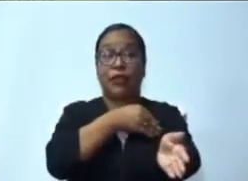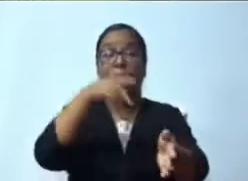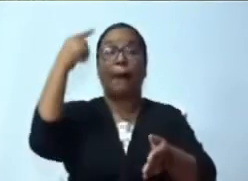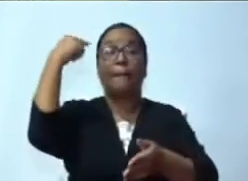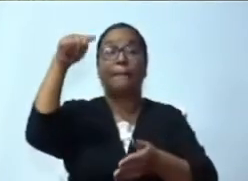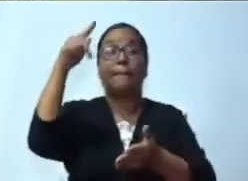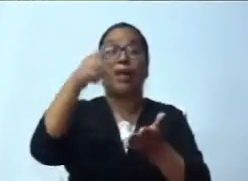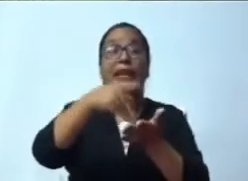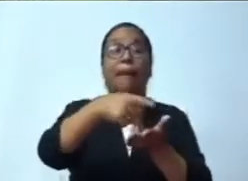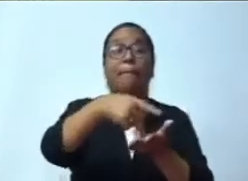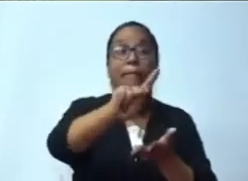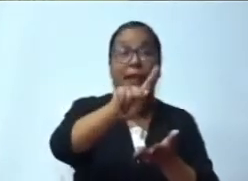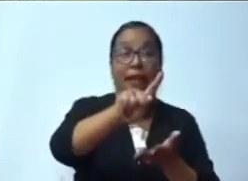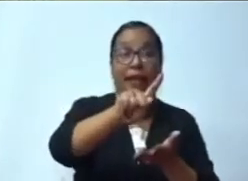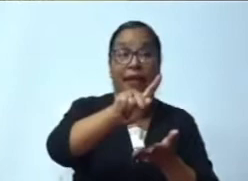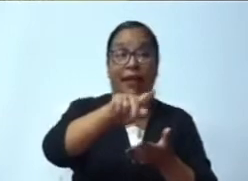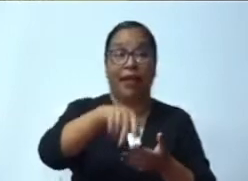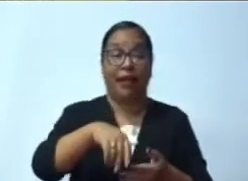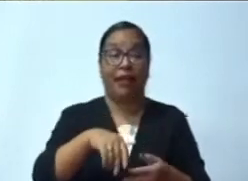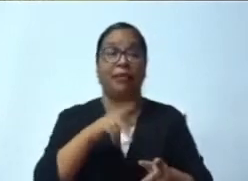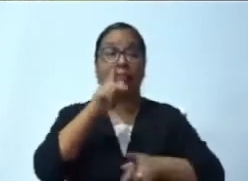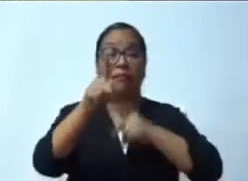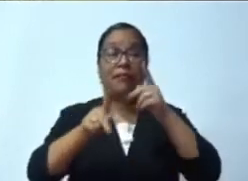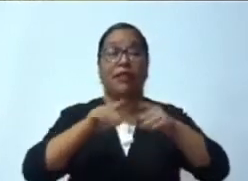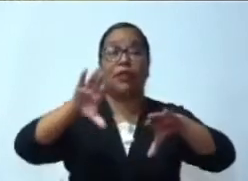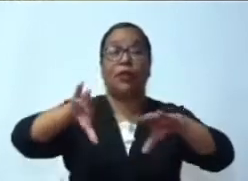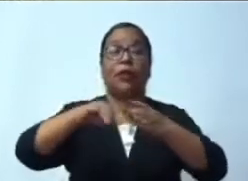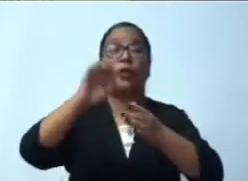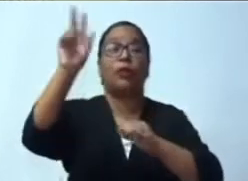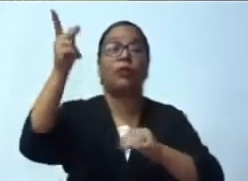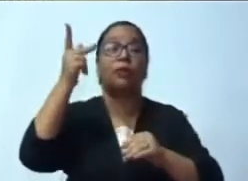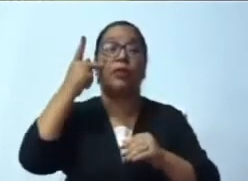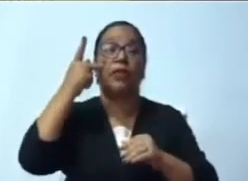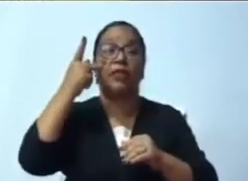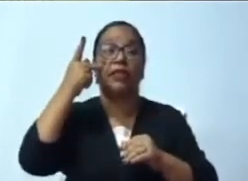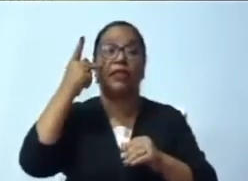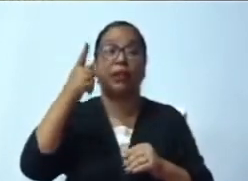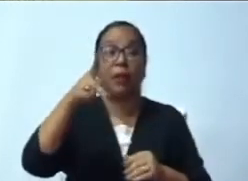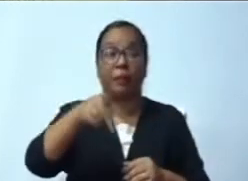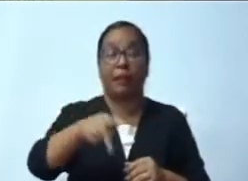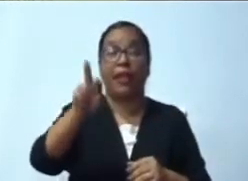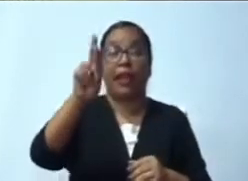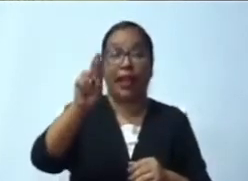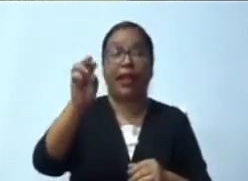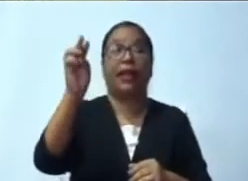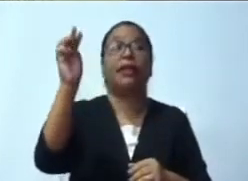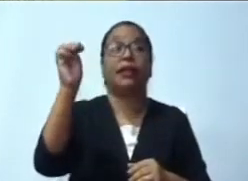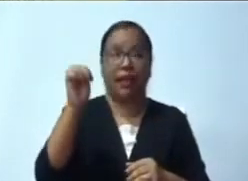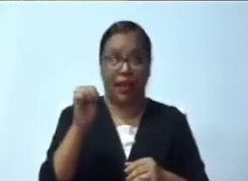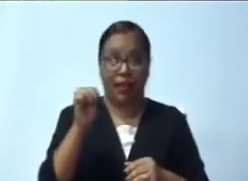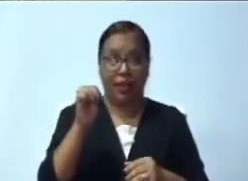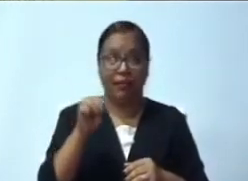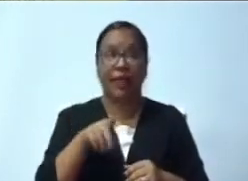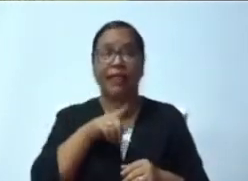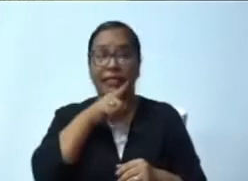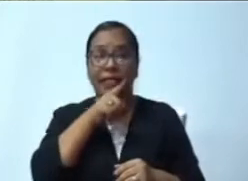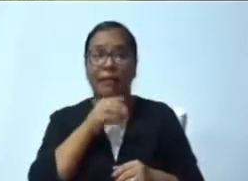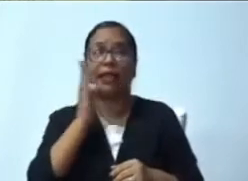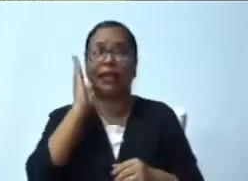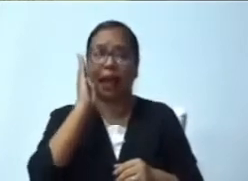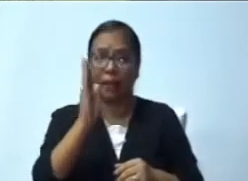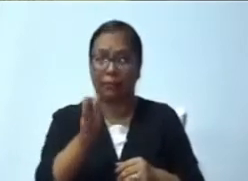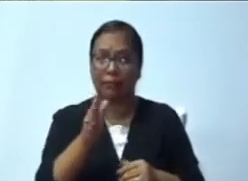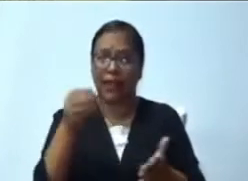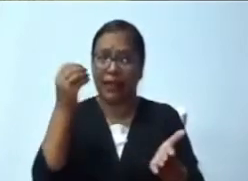la reelección, para abultar la nómina. No se va a hacer ningún bacheo con ese dinero, y lo decimos de